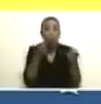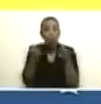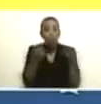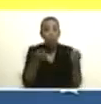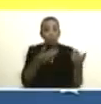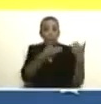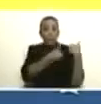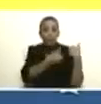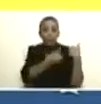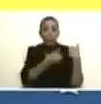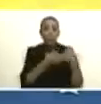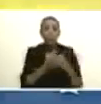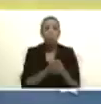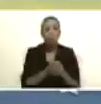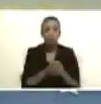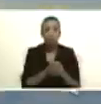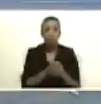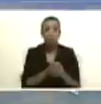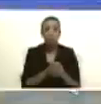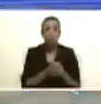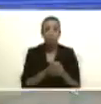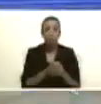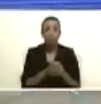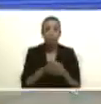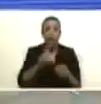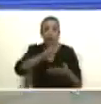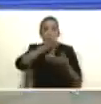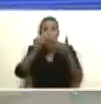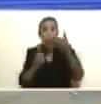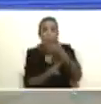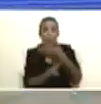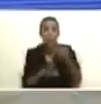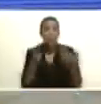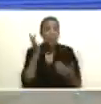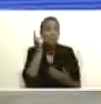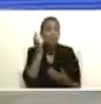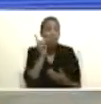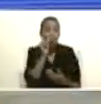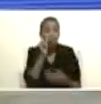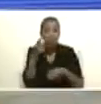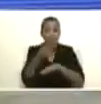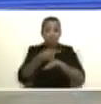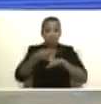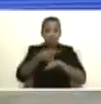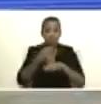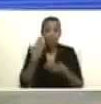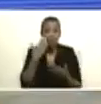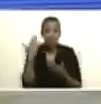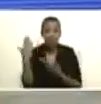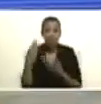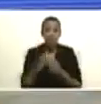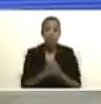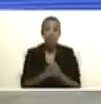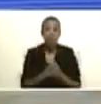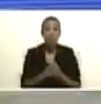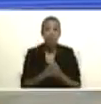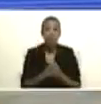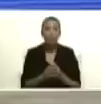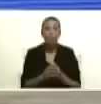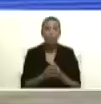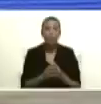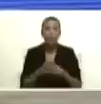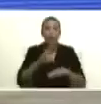encargado a los vicepresidentes y vicepresidentas de gobierno a